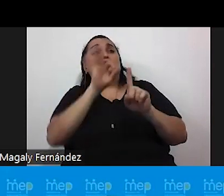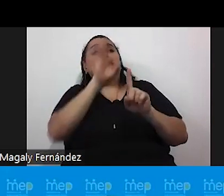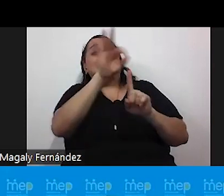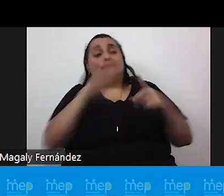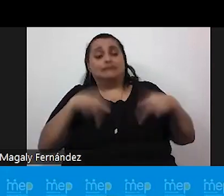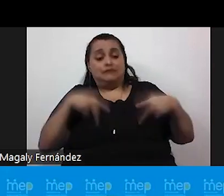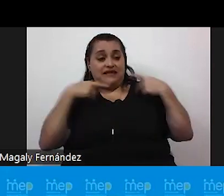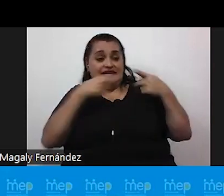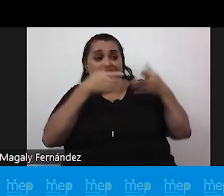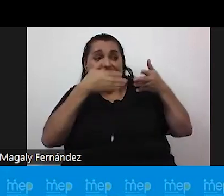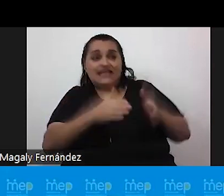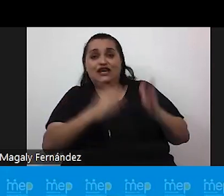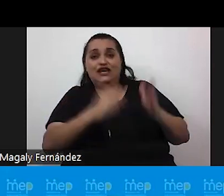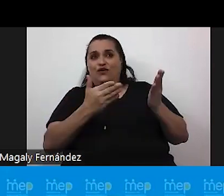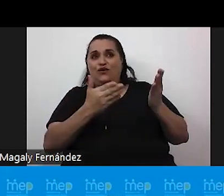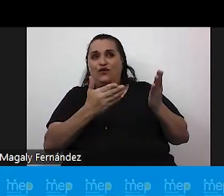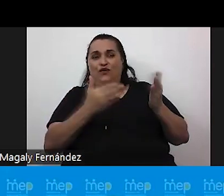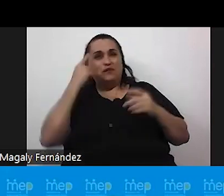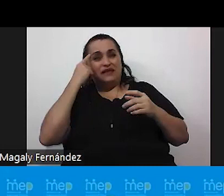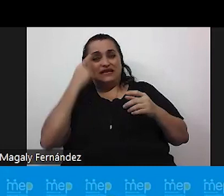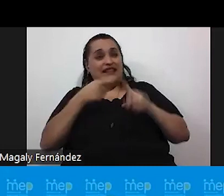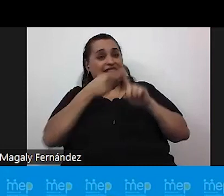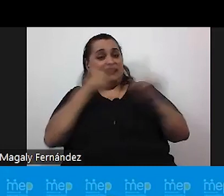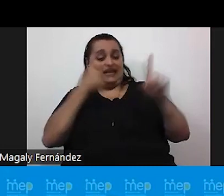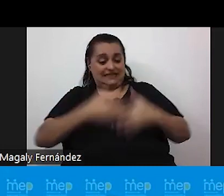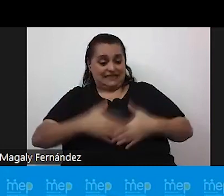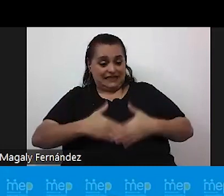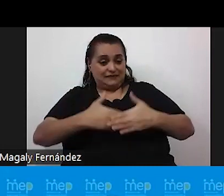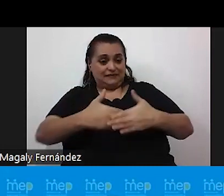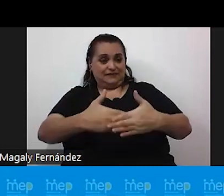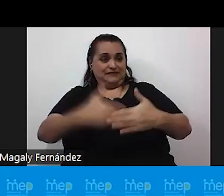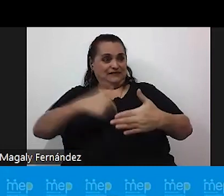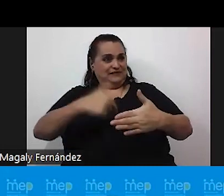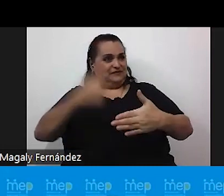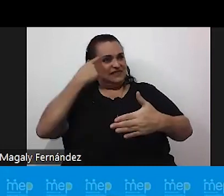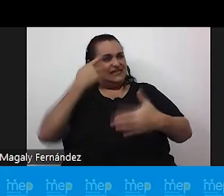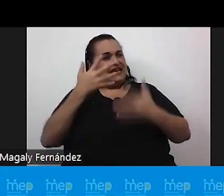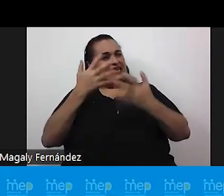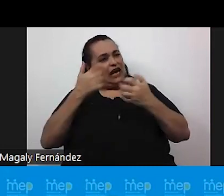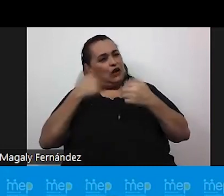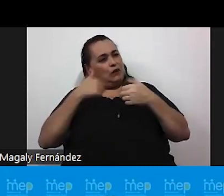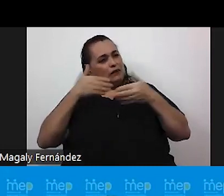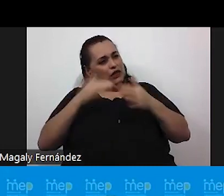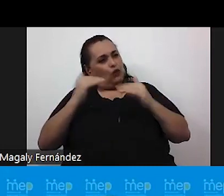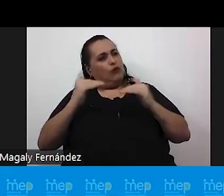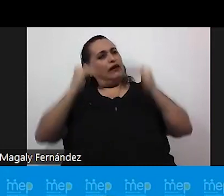de su hijo o de su hija inclusive desde el vientre desde la gestación cuando hicieron ese ultrasonido